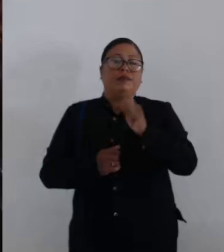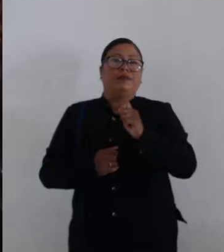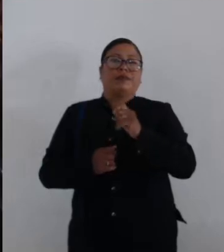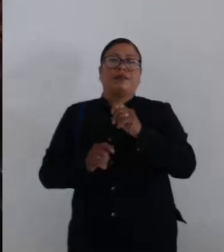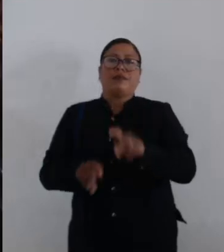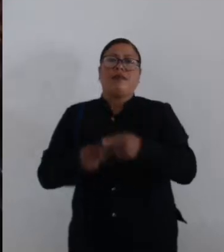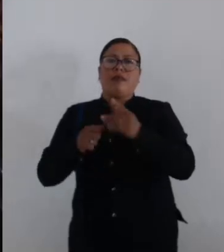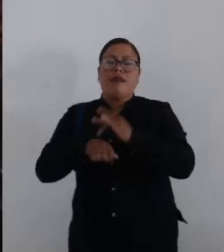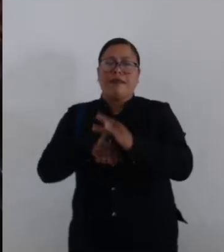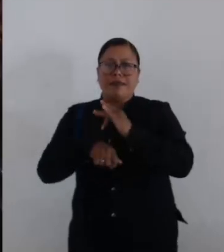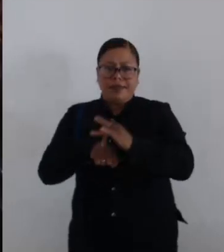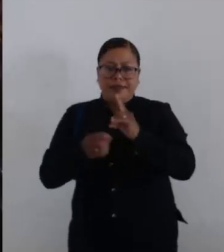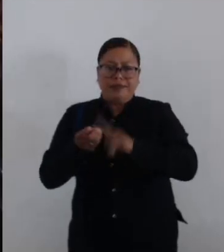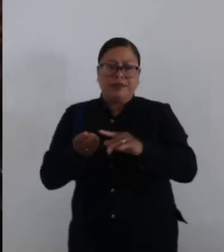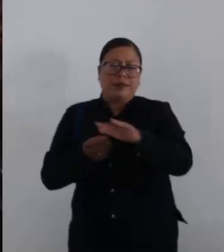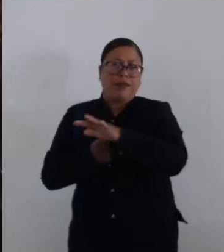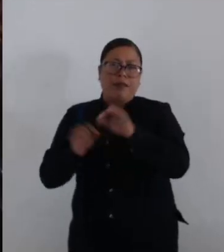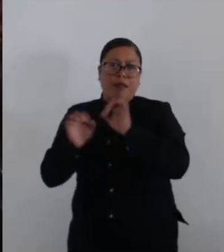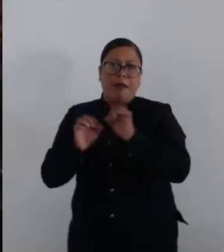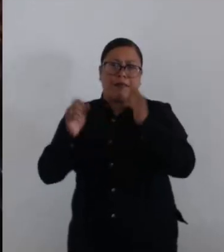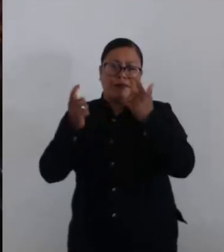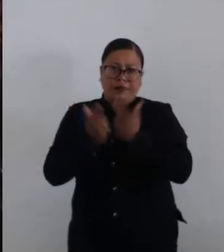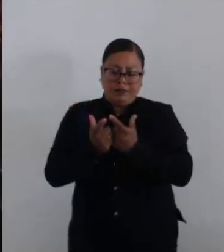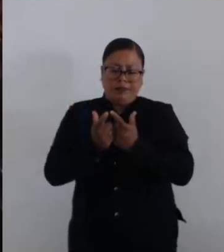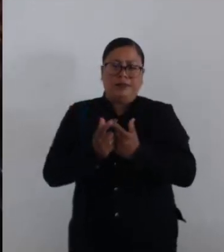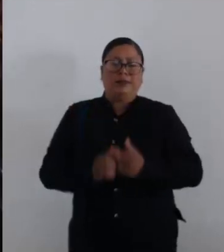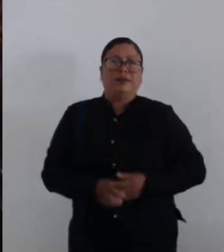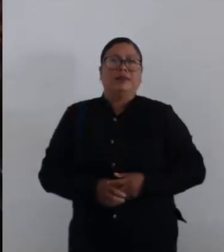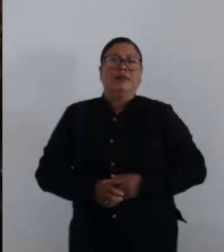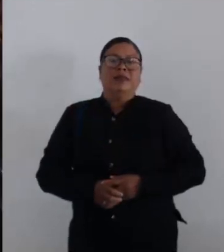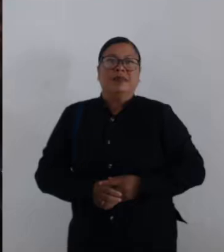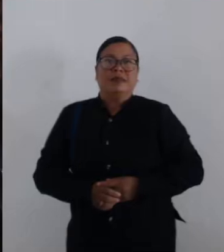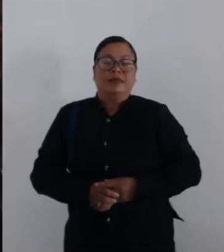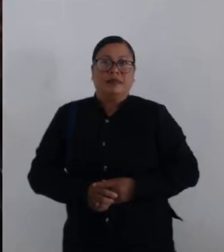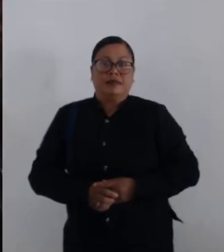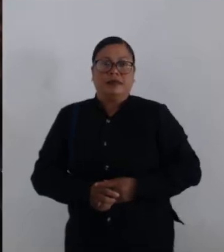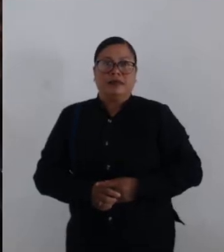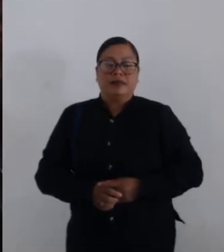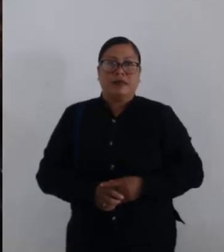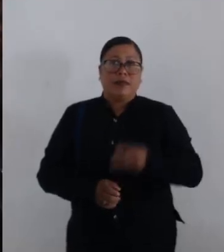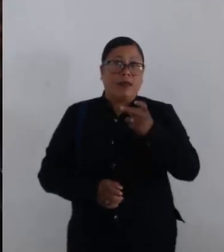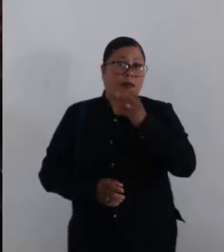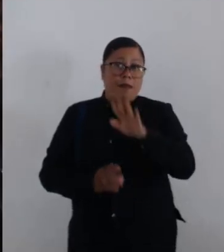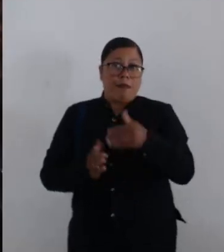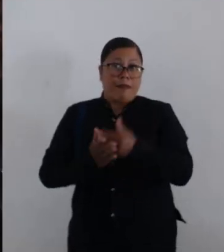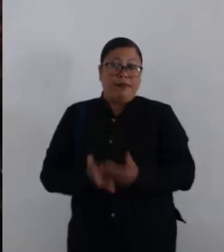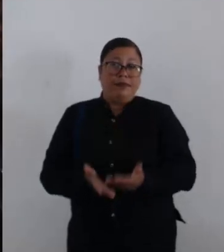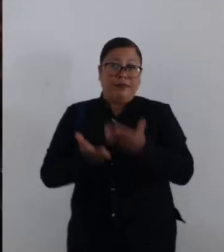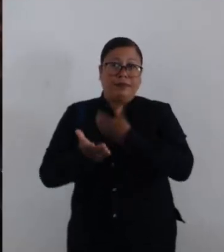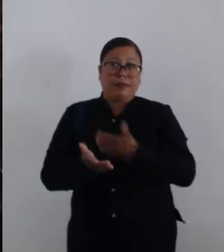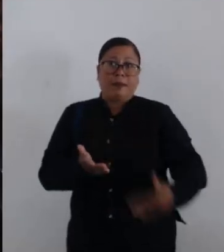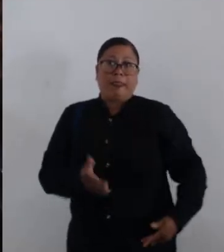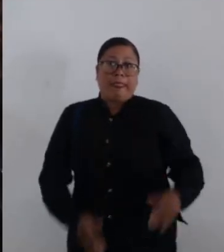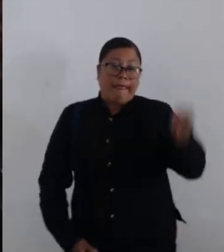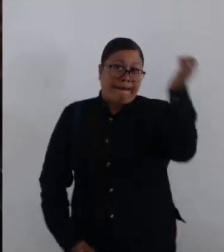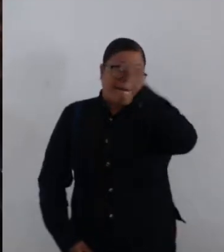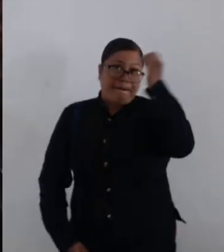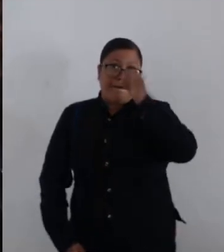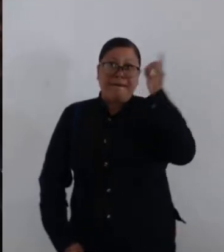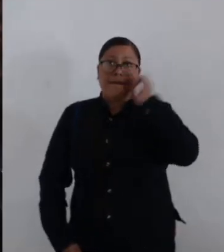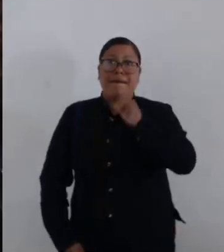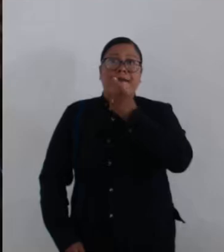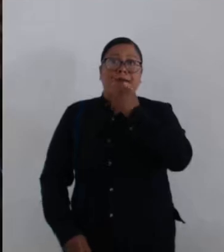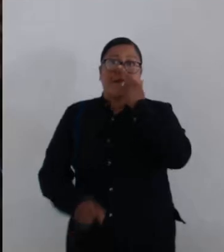de queso, ubicado en la zona húmeda del Mercado de Abasto, Margarita Maza de Juárez. ¿Es cuánto, señor presidente, está a su